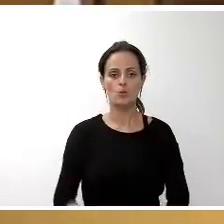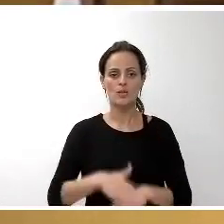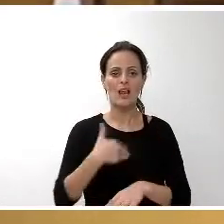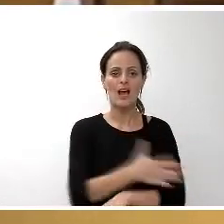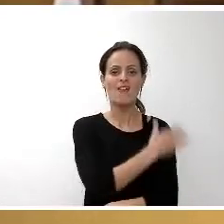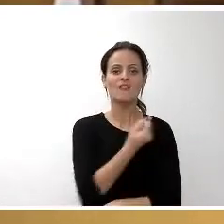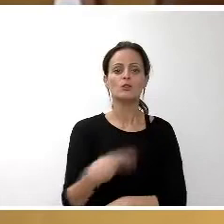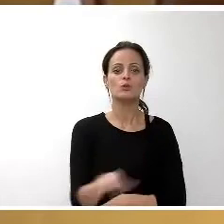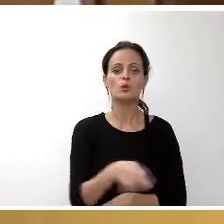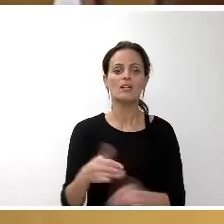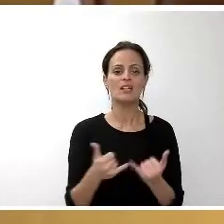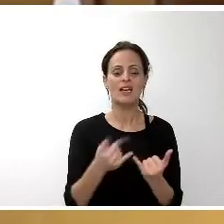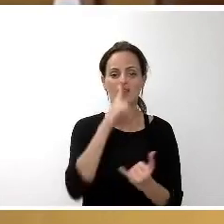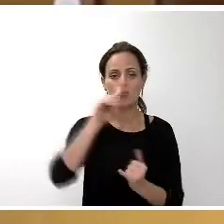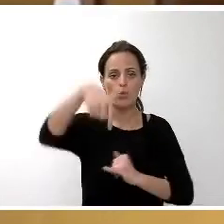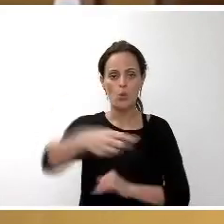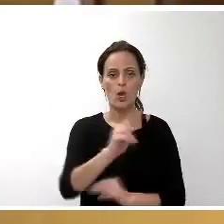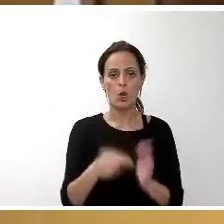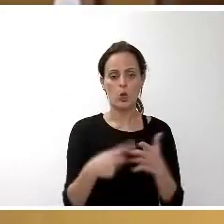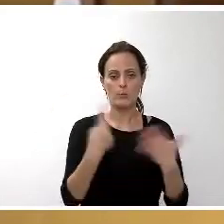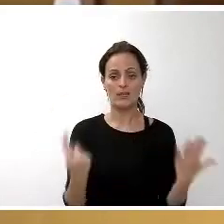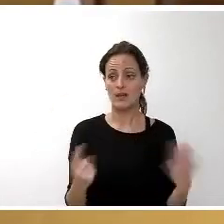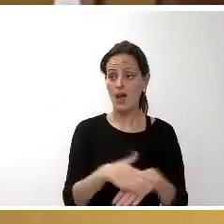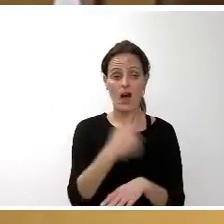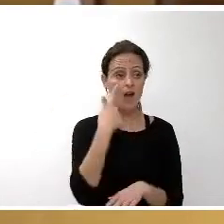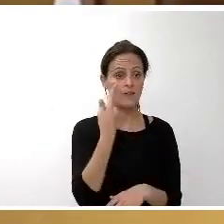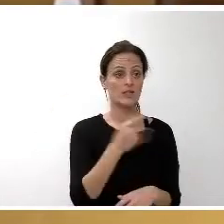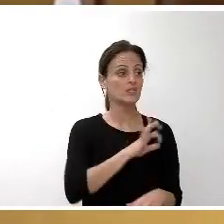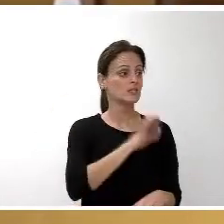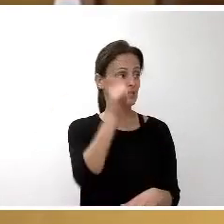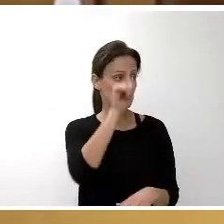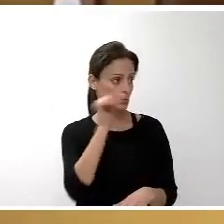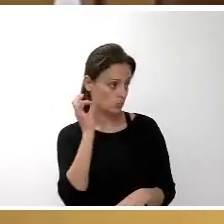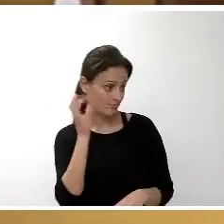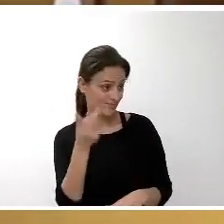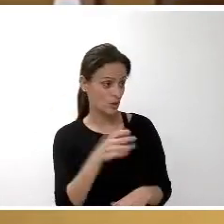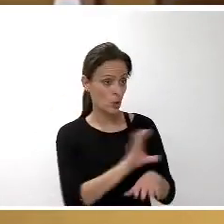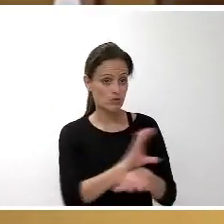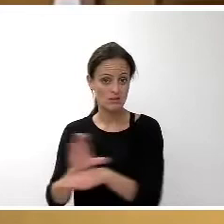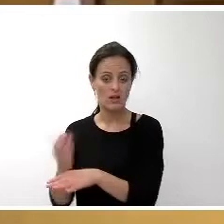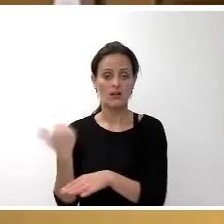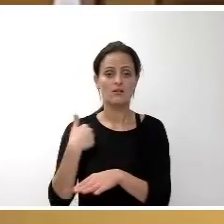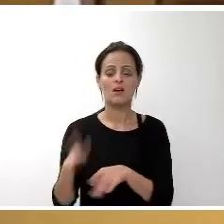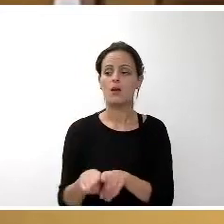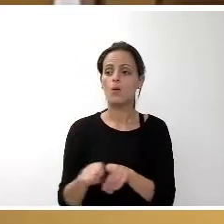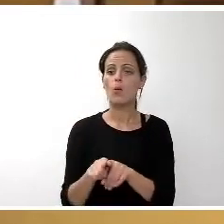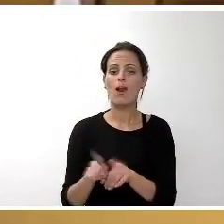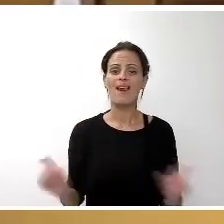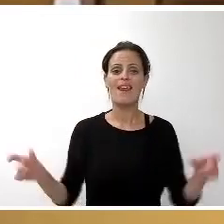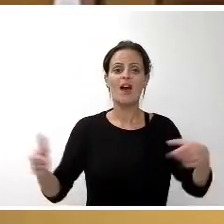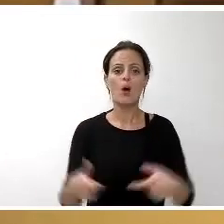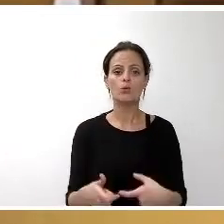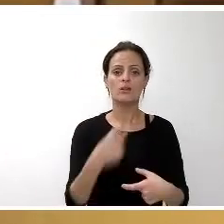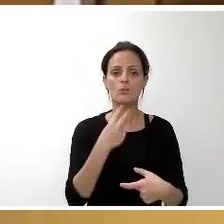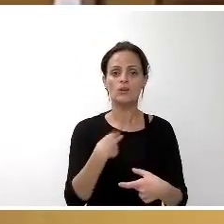insular de Tenerife para el ejercicio 2016. Tal como saben los señores consejeros, se ha acordado en junta de portavoces un régimen especial de intervenciones